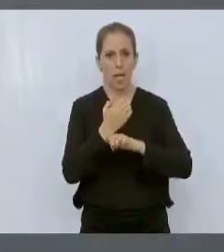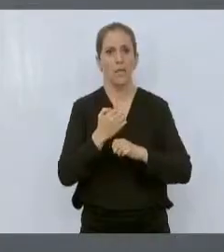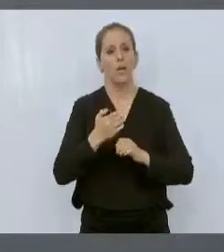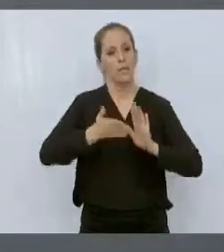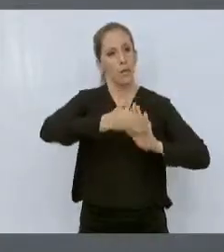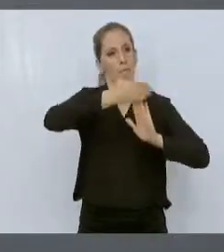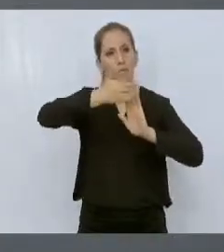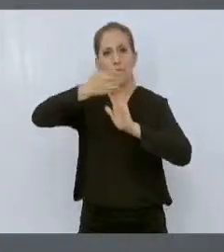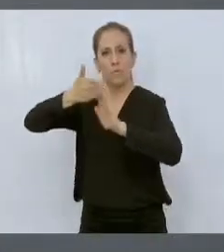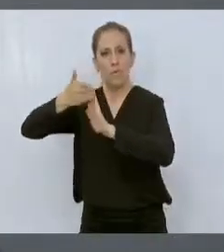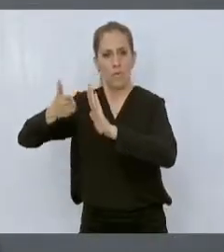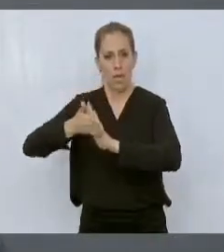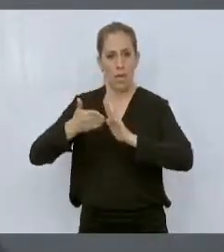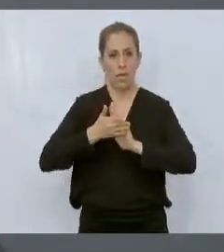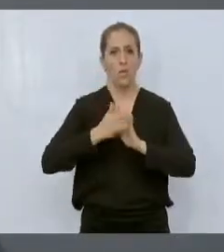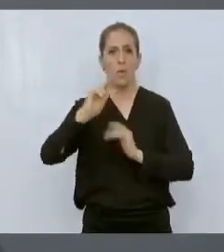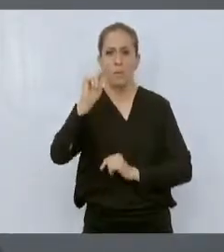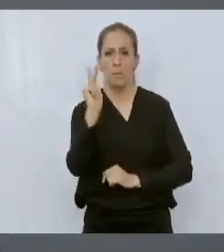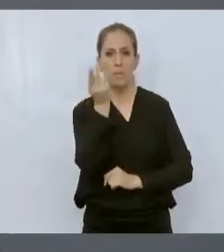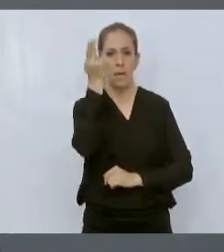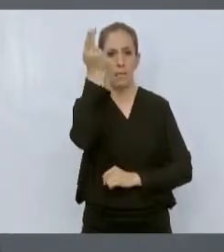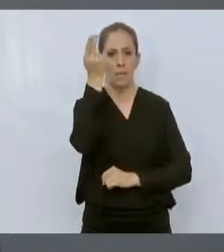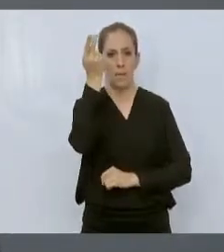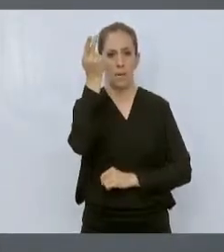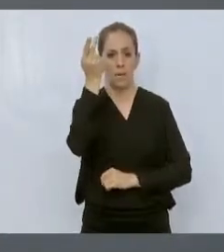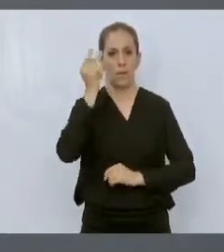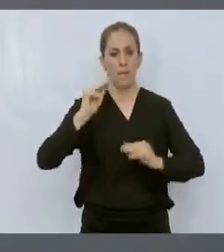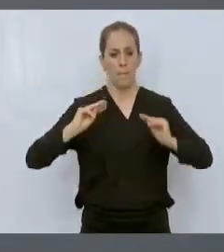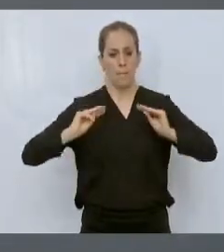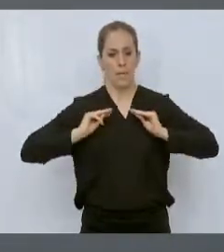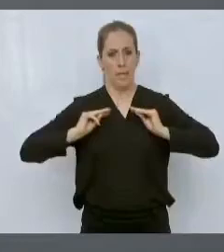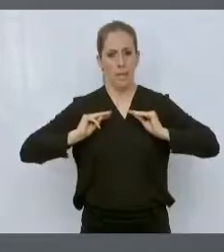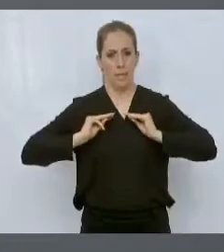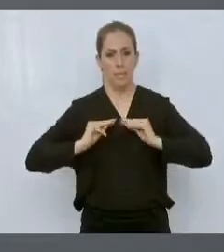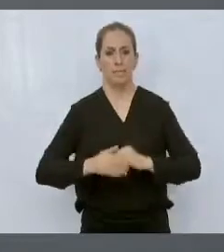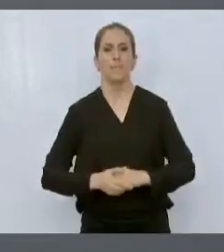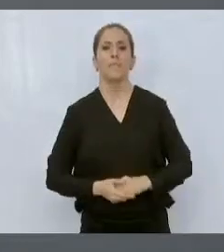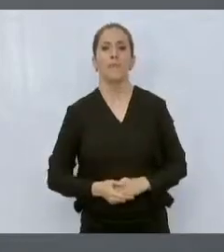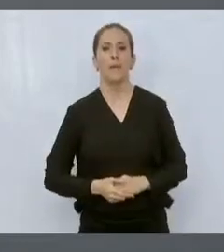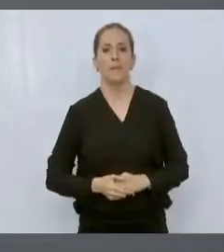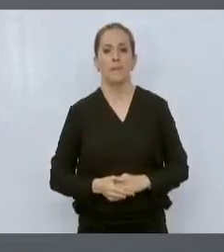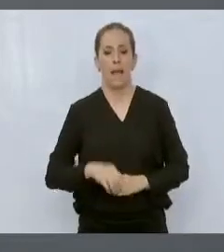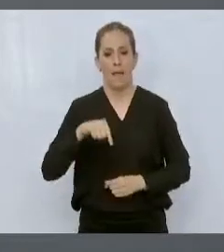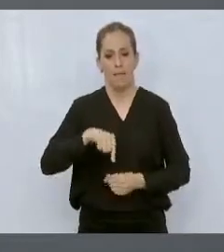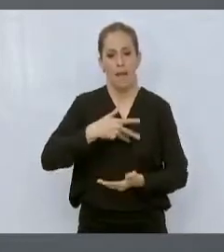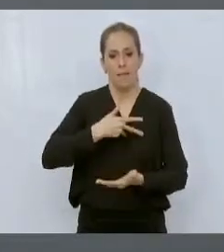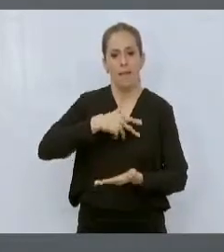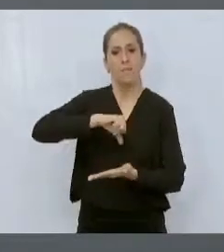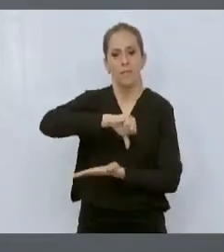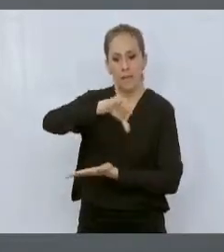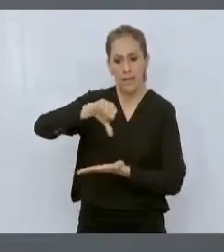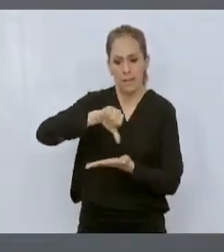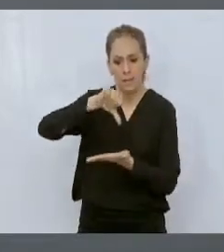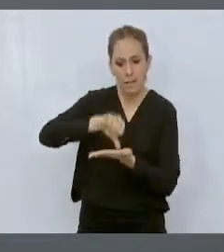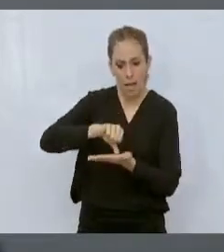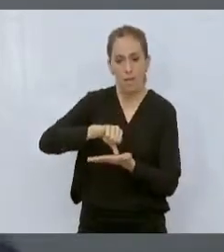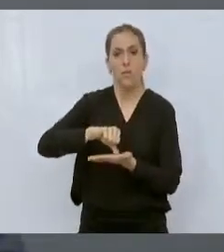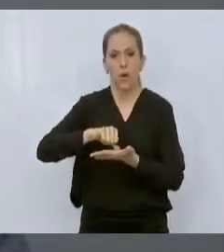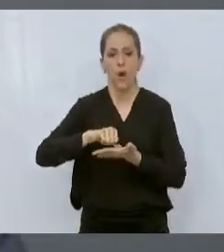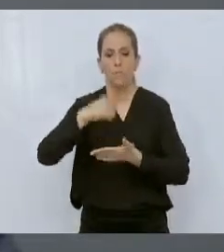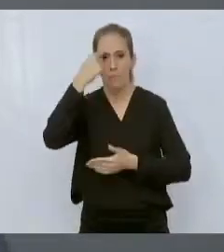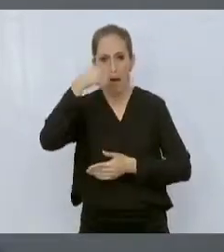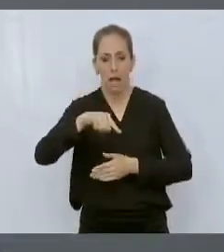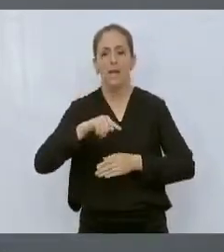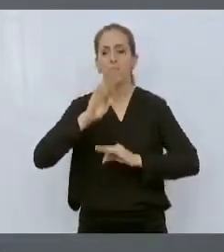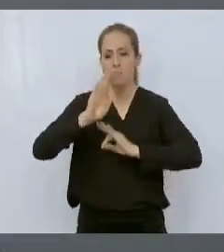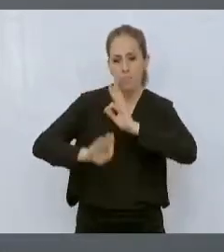militarizada. Estamos y trabajamos junto con el presidente municipal en la construcción de un gran centro comunitario que le da actividad